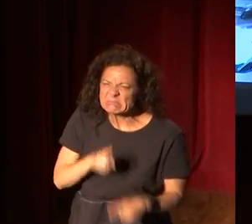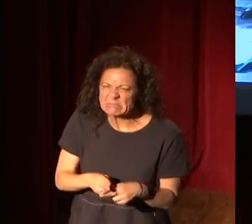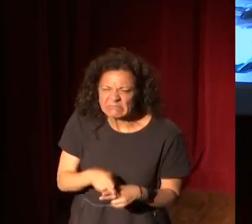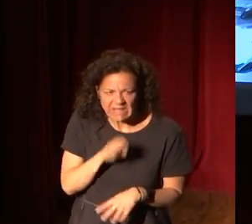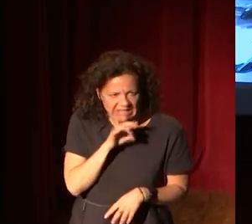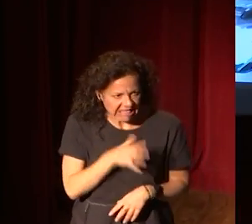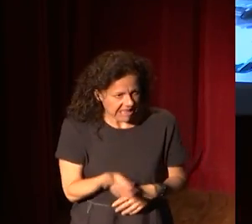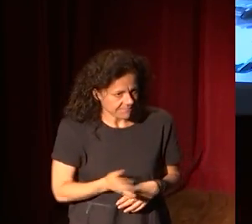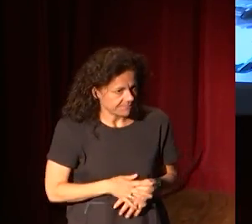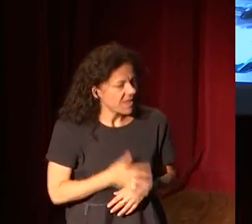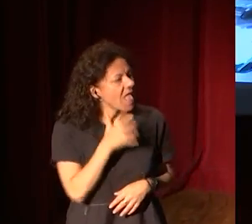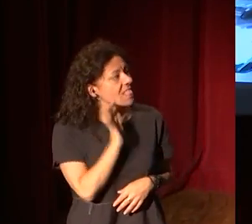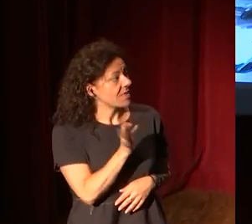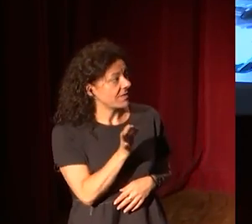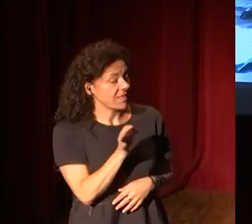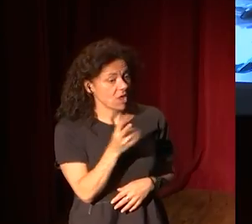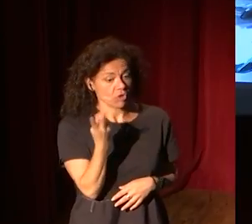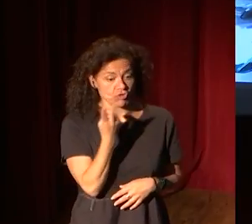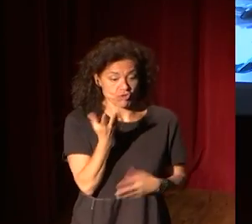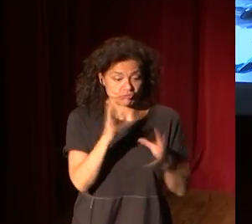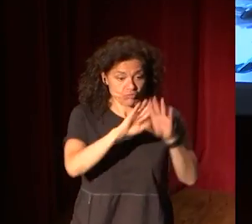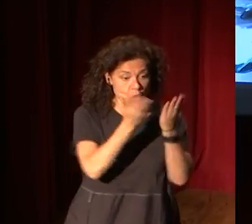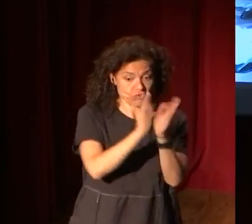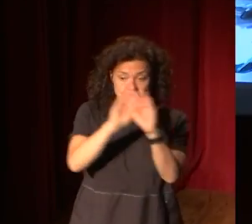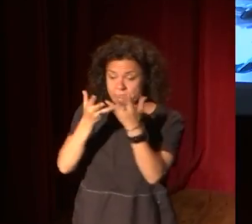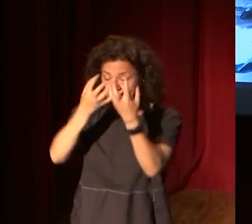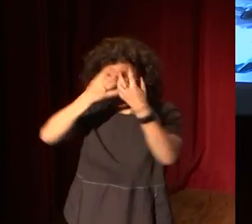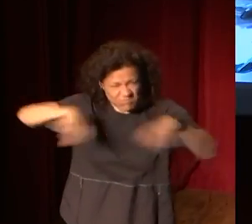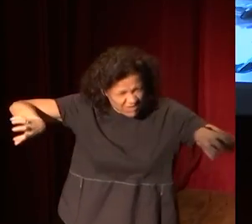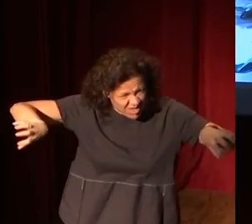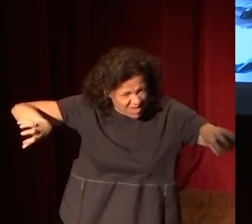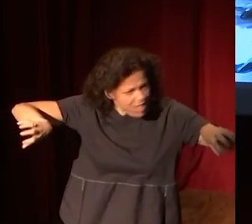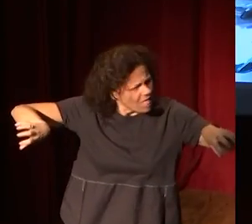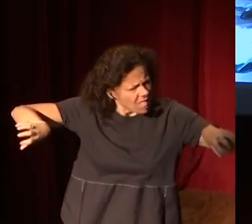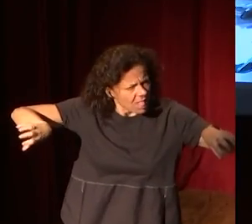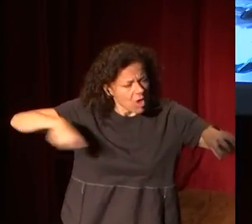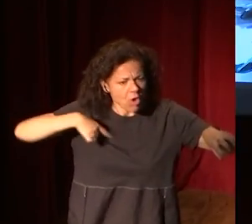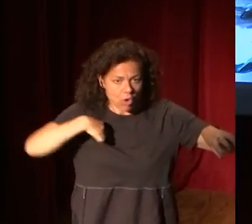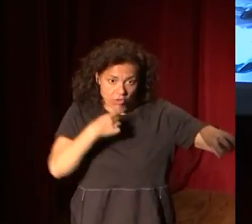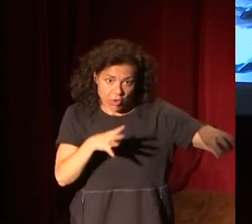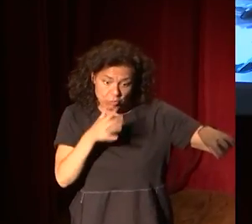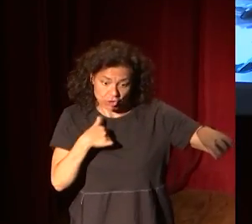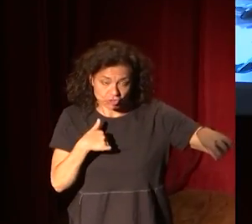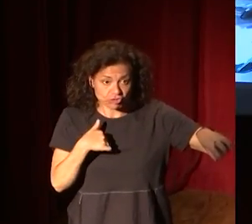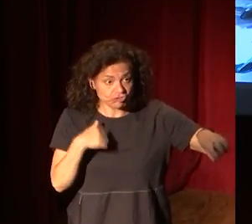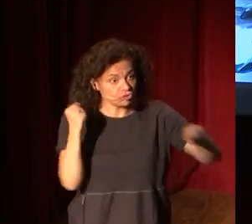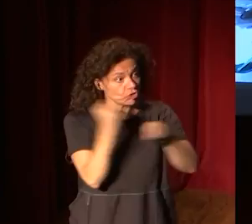¿De verdad que los mundos son tan diferentes? Les digo porque yo trabajo en ese